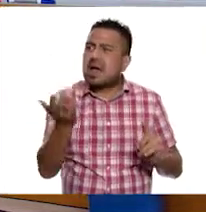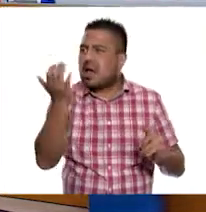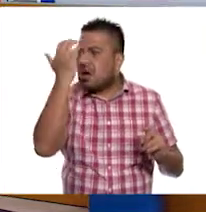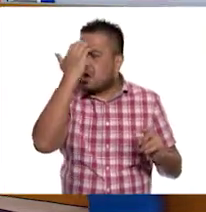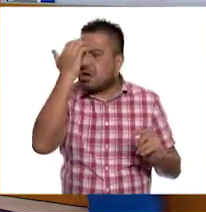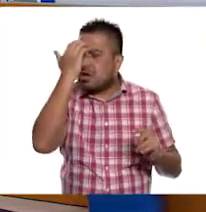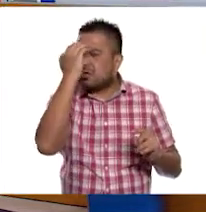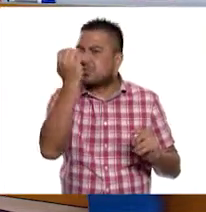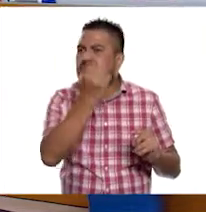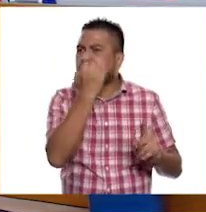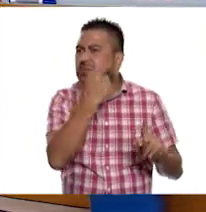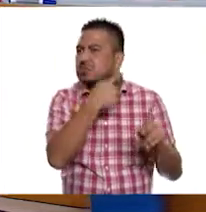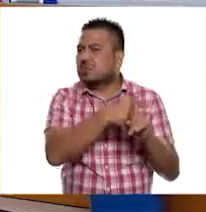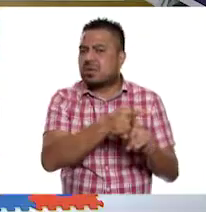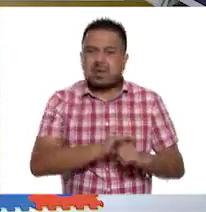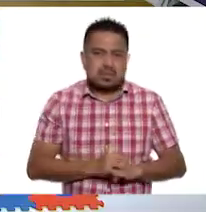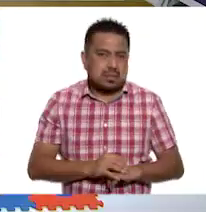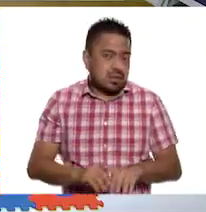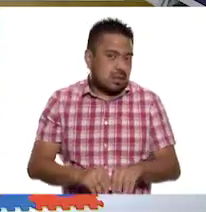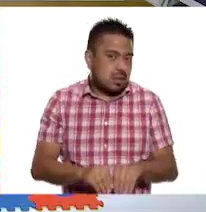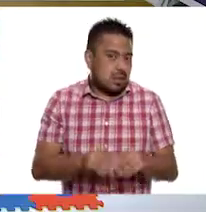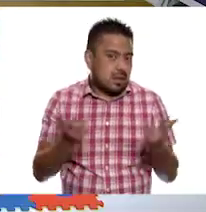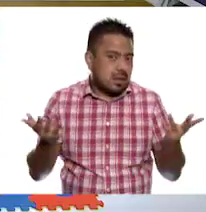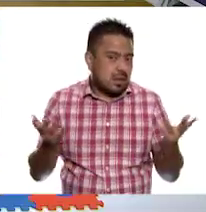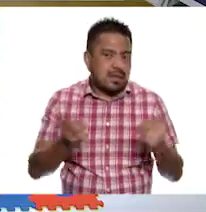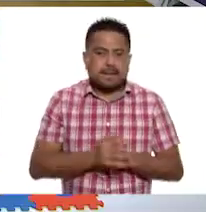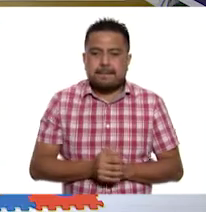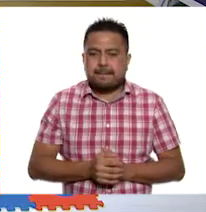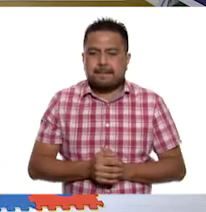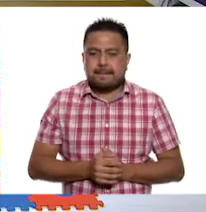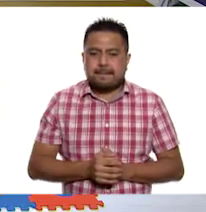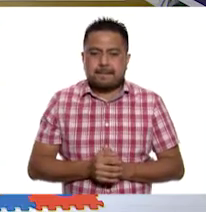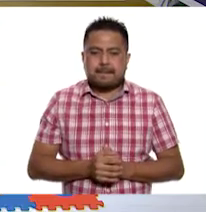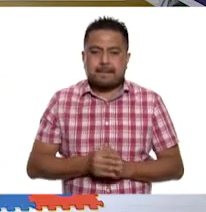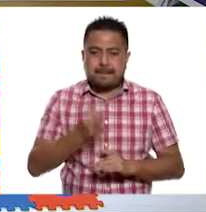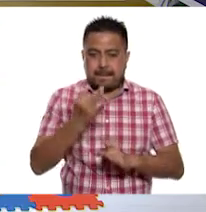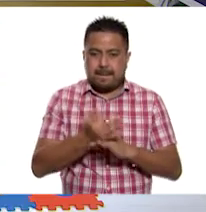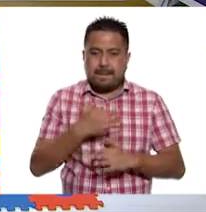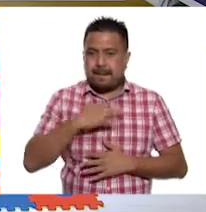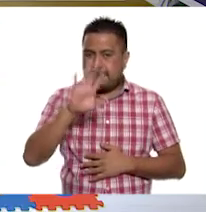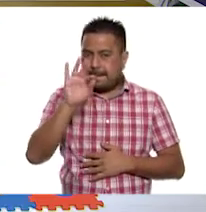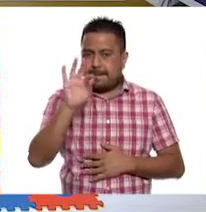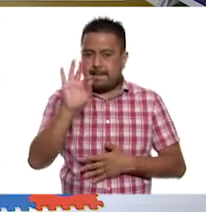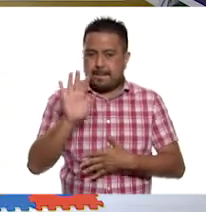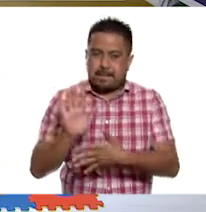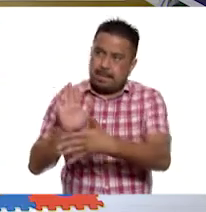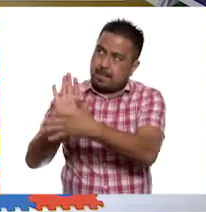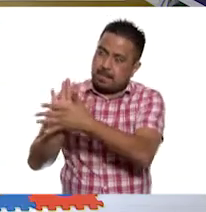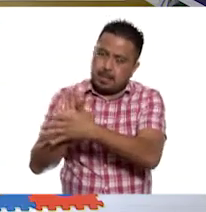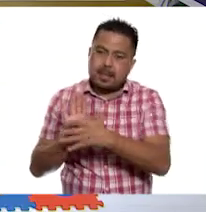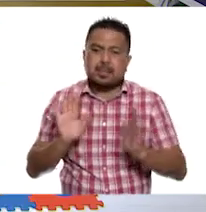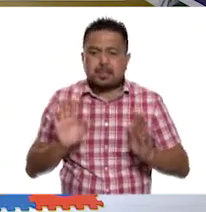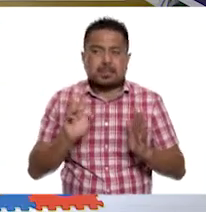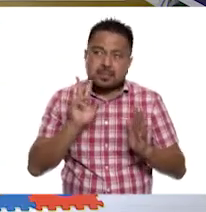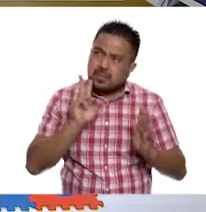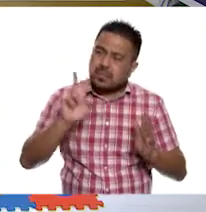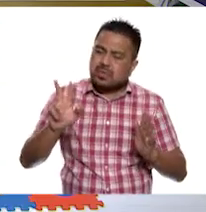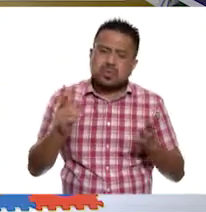su escuela. Claro. Bueno, voy a pegar esta. Perfecto. Y vamos a ver cuántas